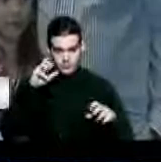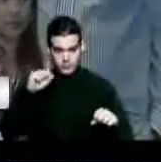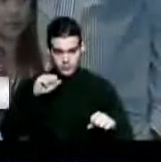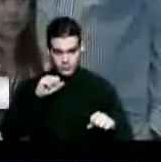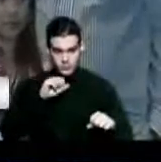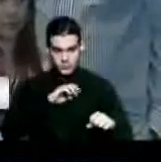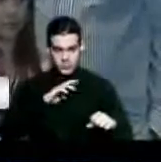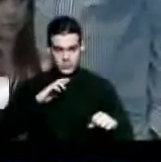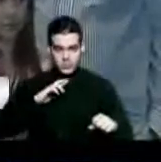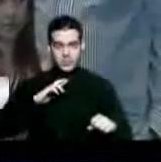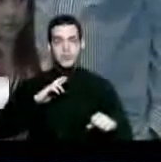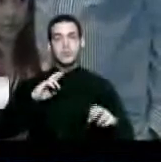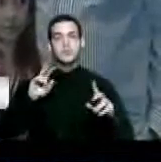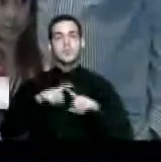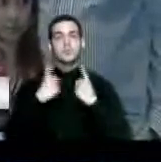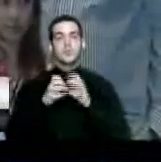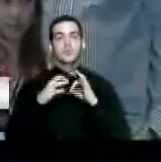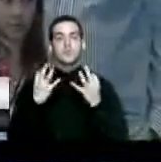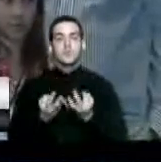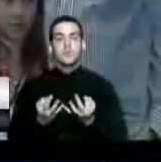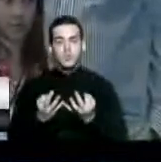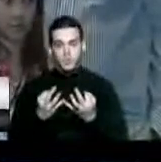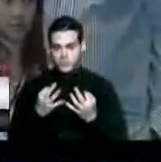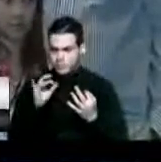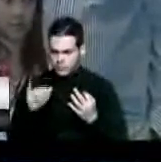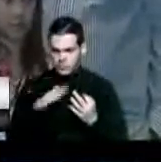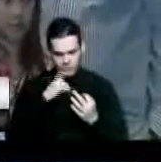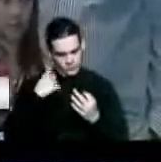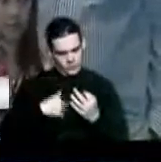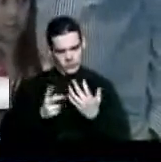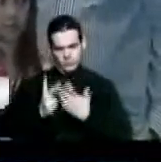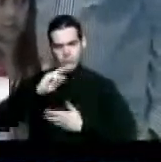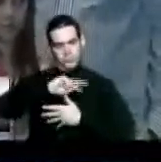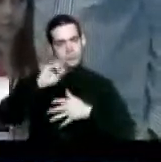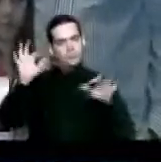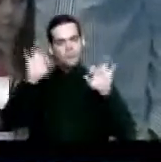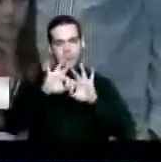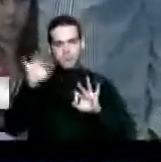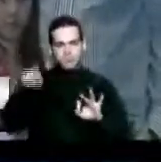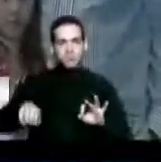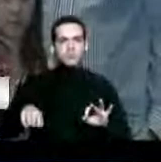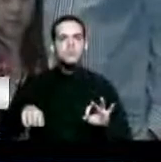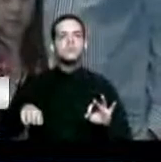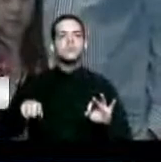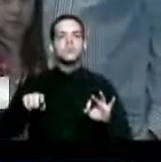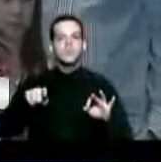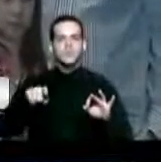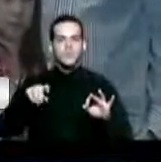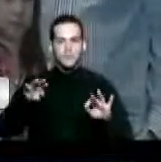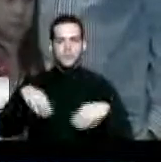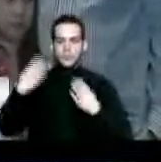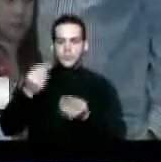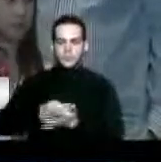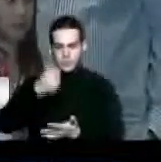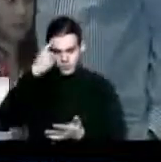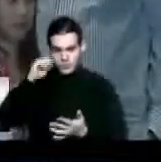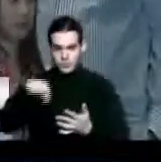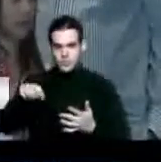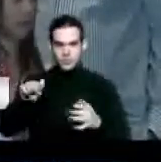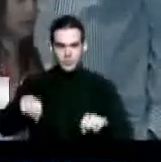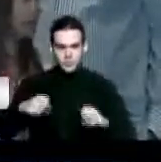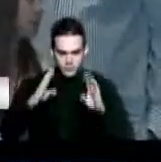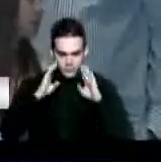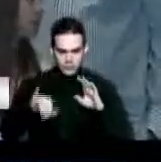mayor que el Departamento de la Familia tenga los recursos para atender esta crisis social que vive el país. Incluso